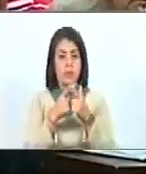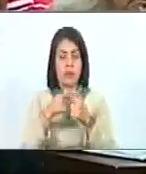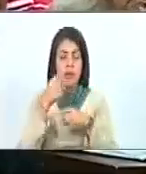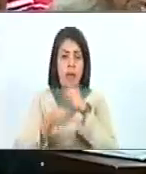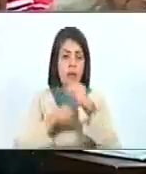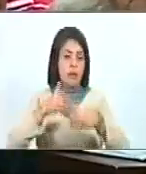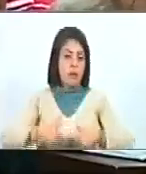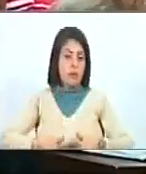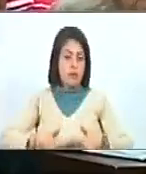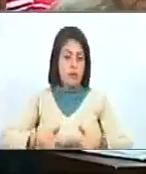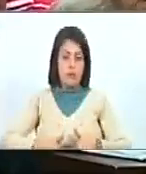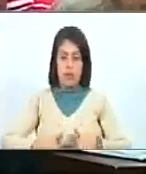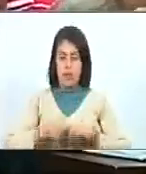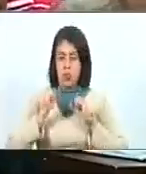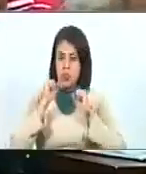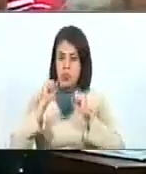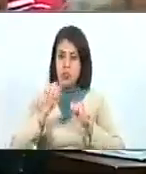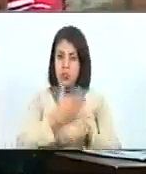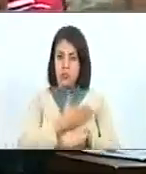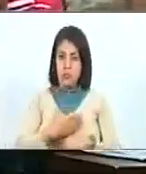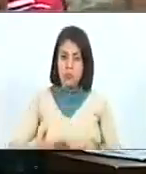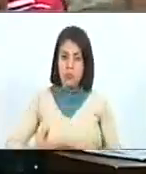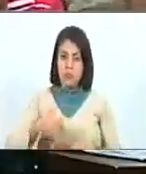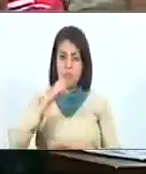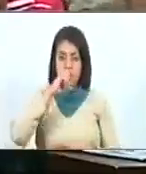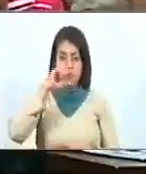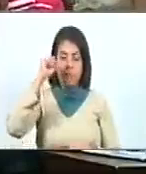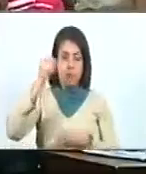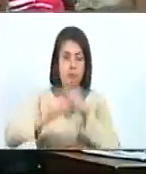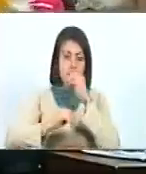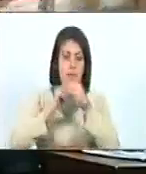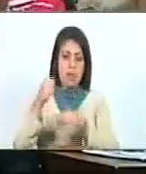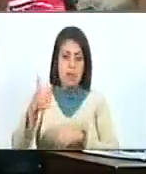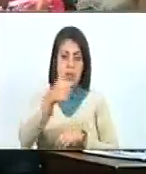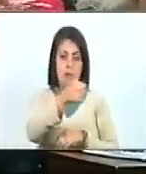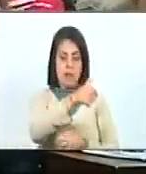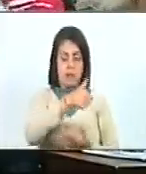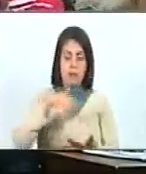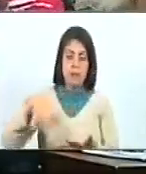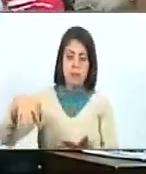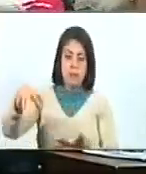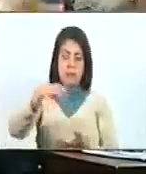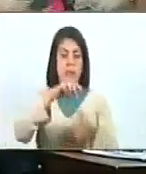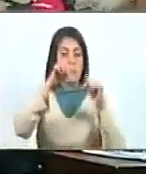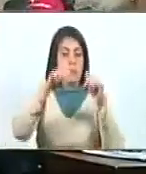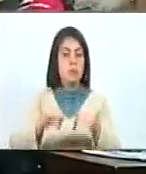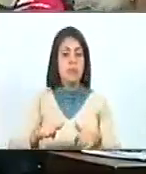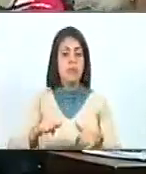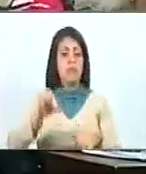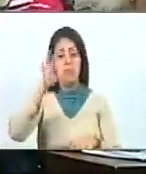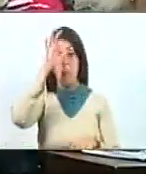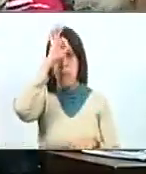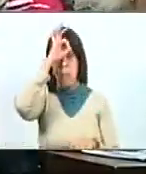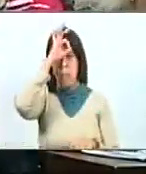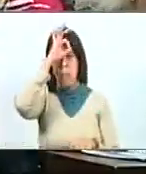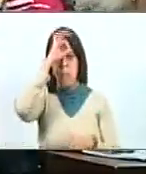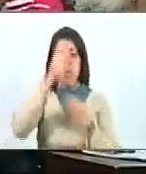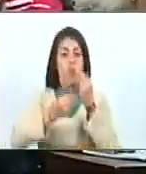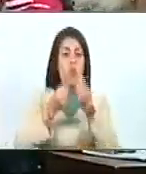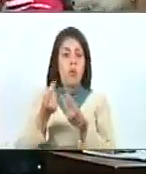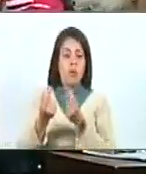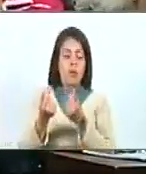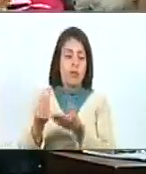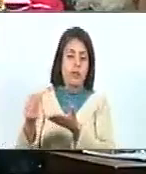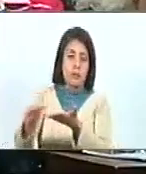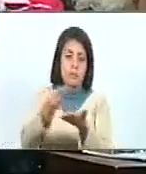hace un esfuerzo titánico el presidente Nicolás Maduro para que llegue a cada uno de los estados. Y hoy, bueno, no sabemos en qué se están distribuyendo los